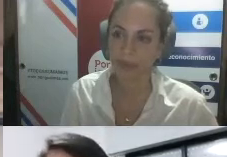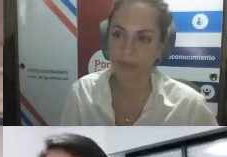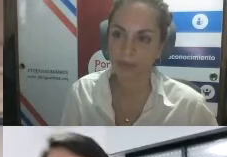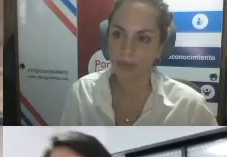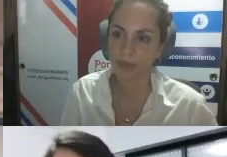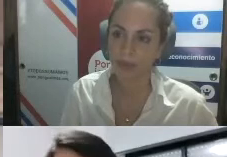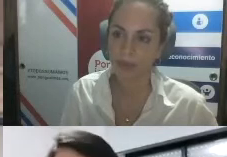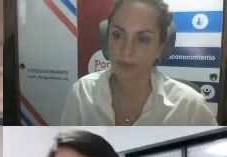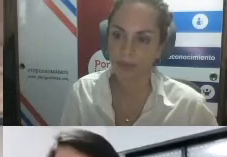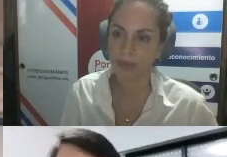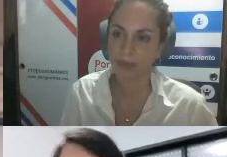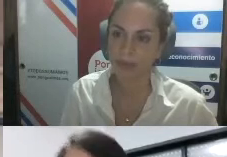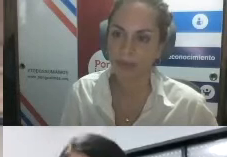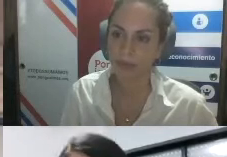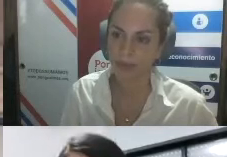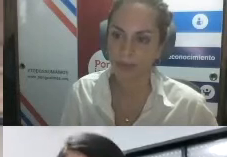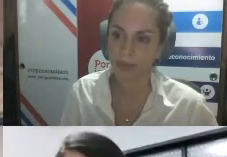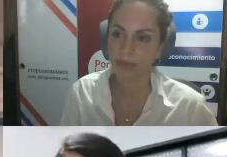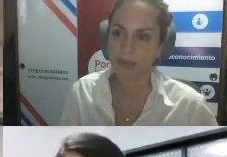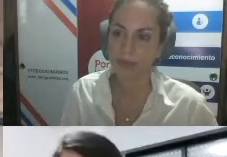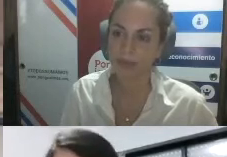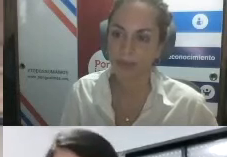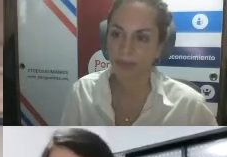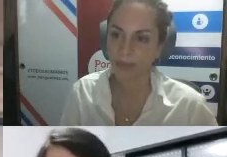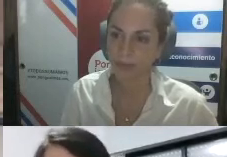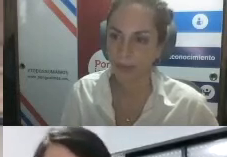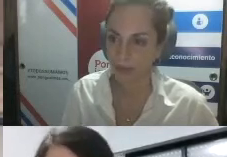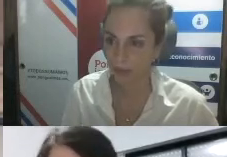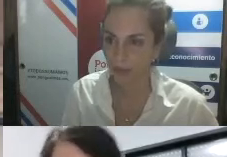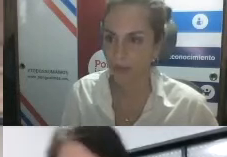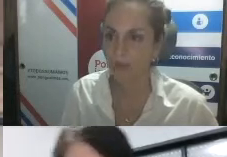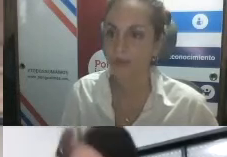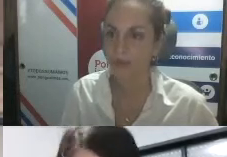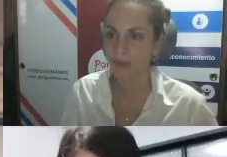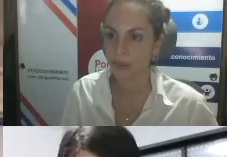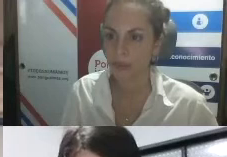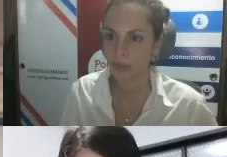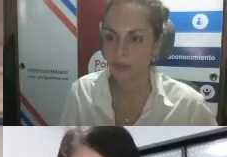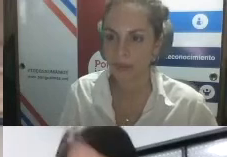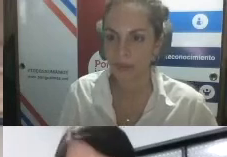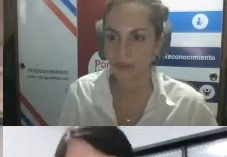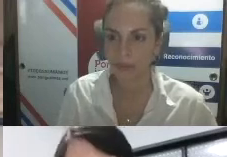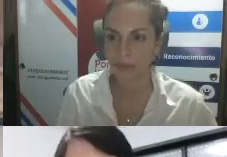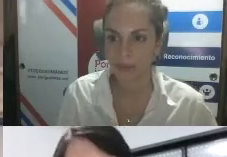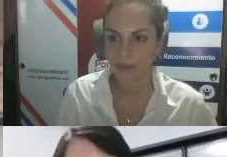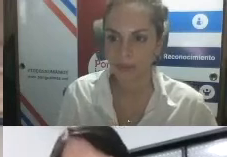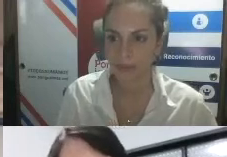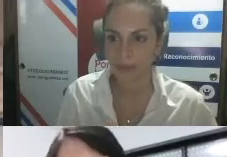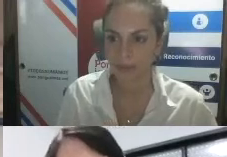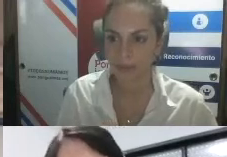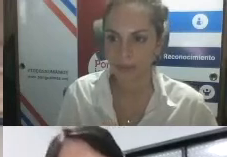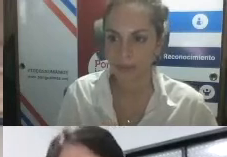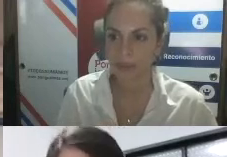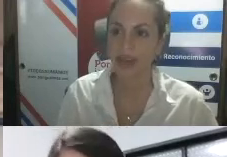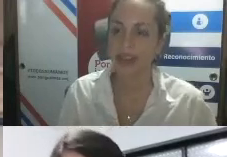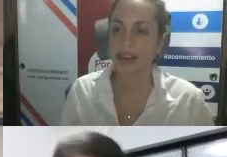comunidad pensando en este caso como población objetiva obviamente va a variar según el enfoque que uno quiera hacer en el proyecto de intervención y en